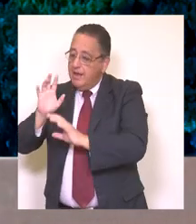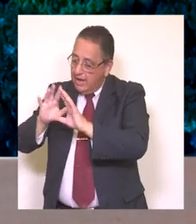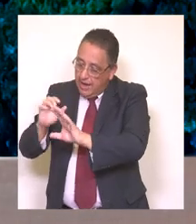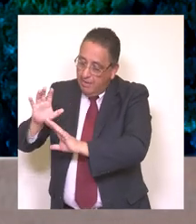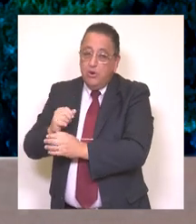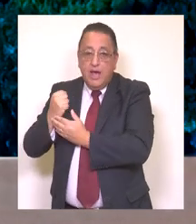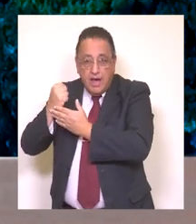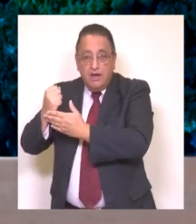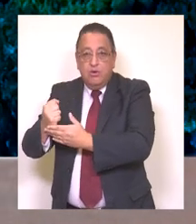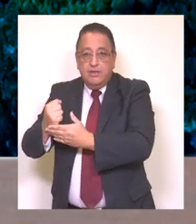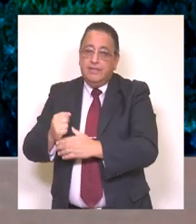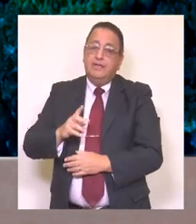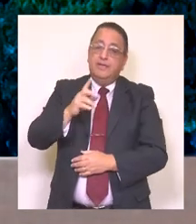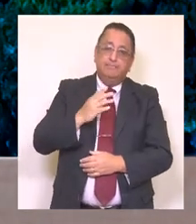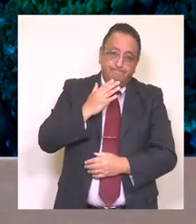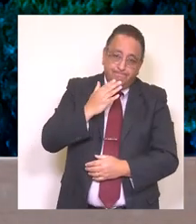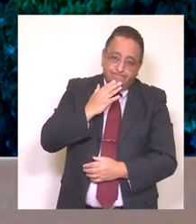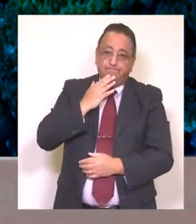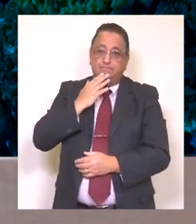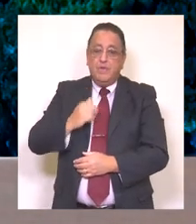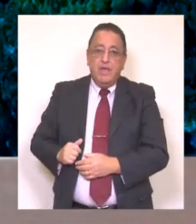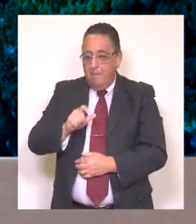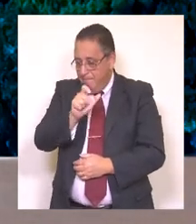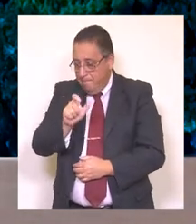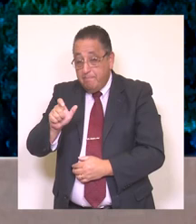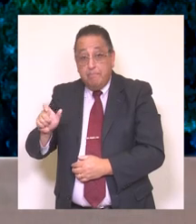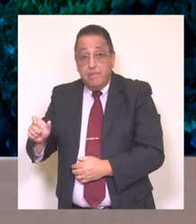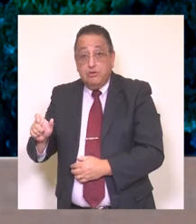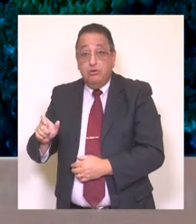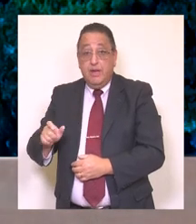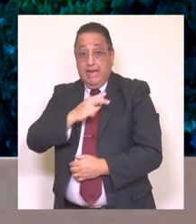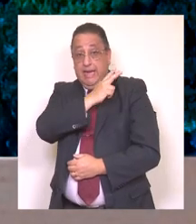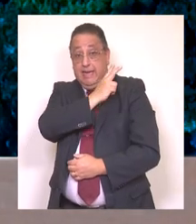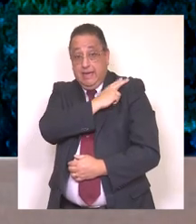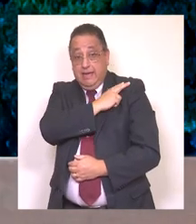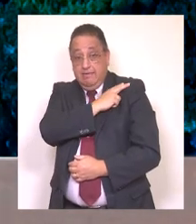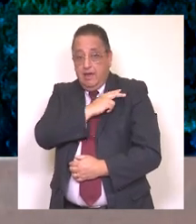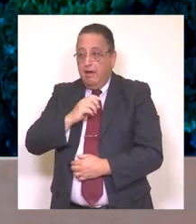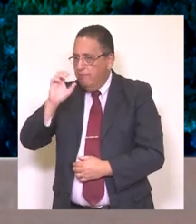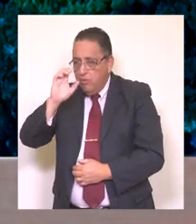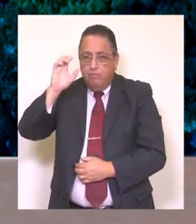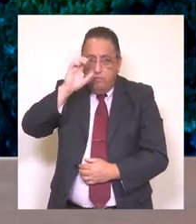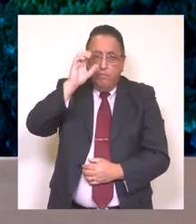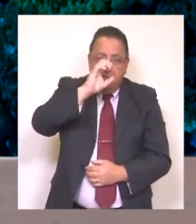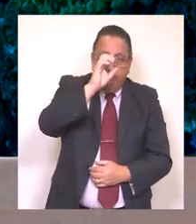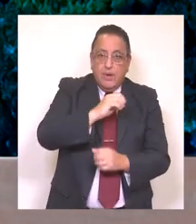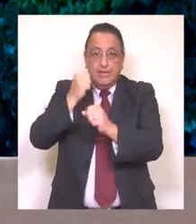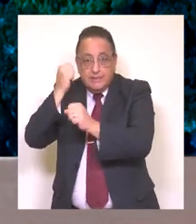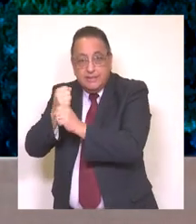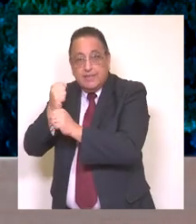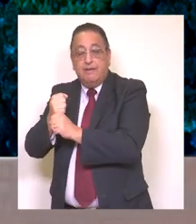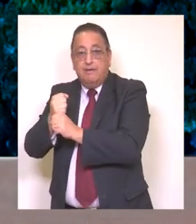viernes, en los centros habilitados para dar efecto. Y, por supuesto, ayudando a las personas jefas de hogar a buscar